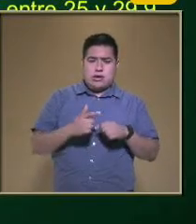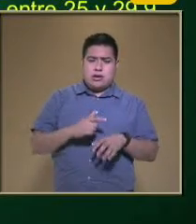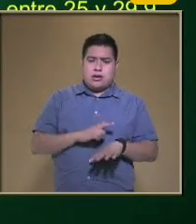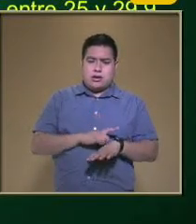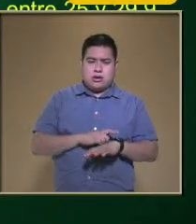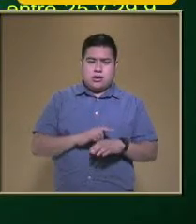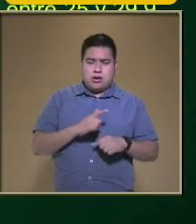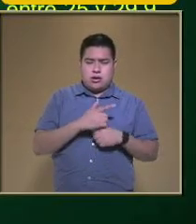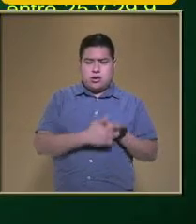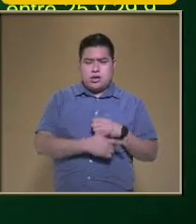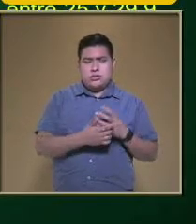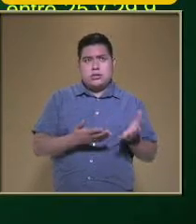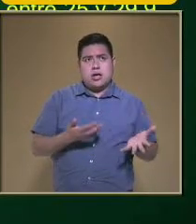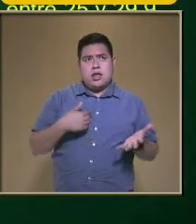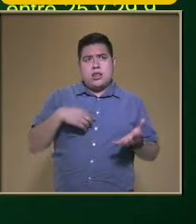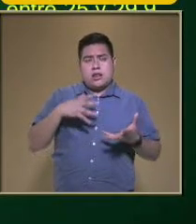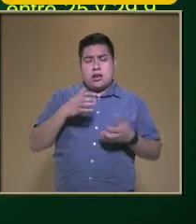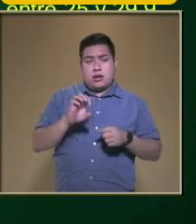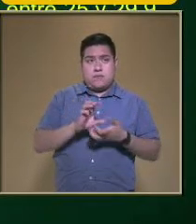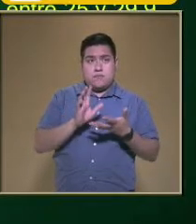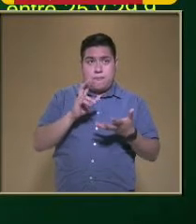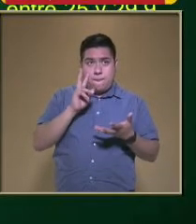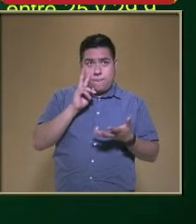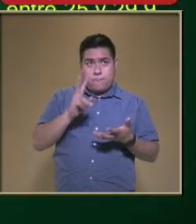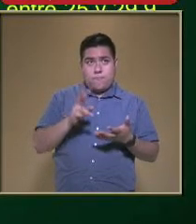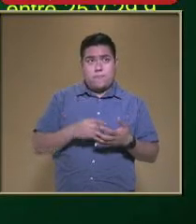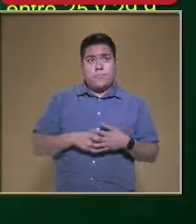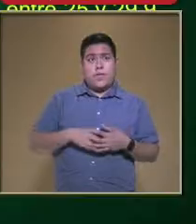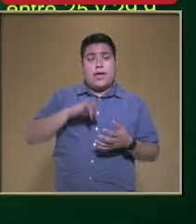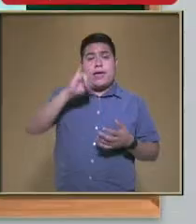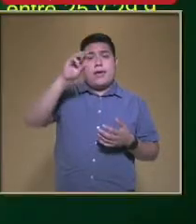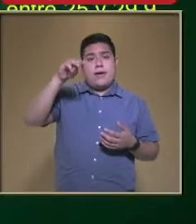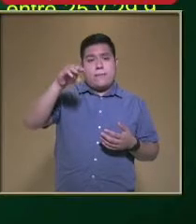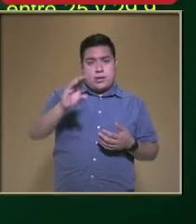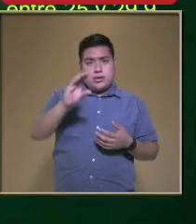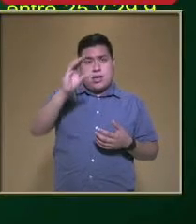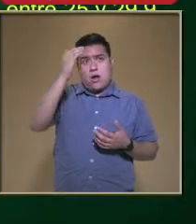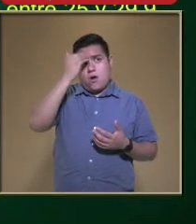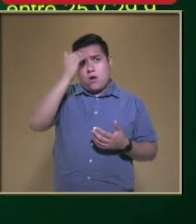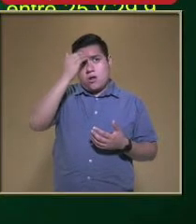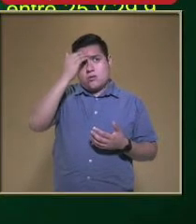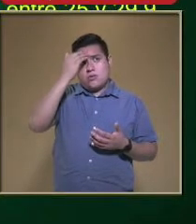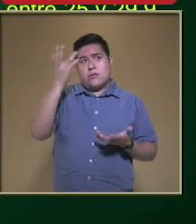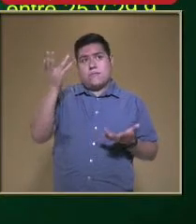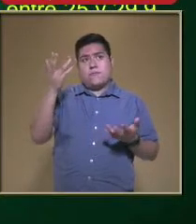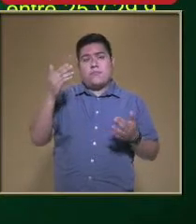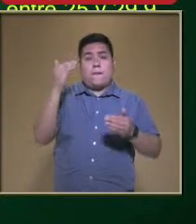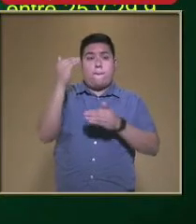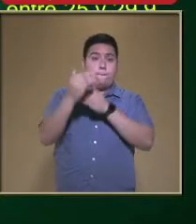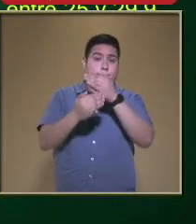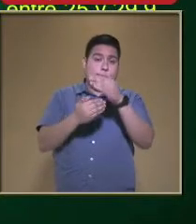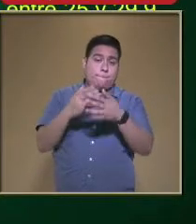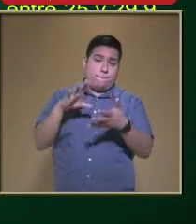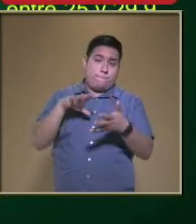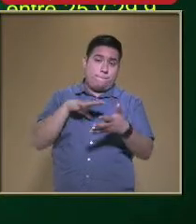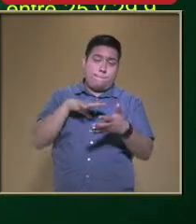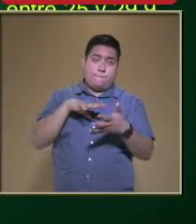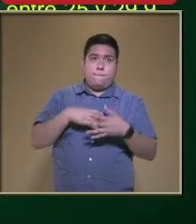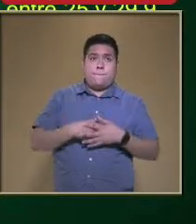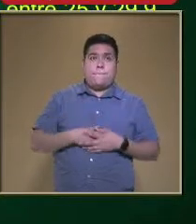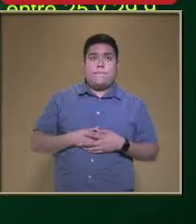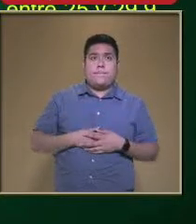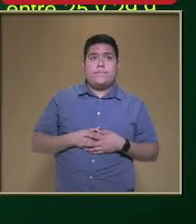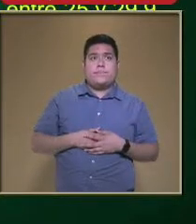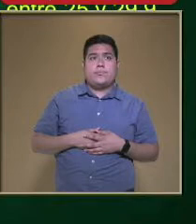Este Almacenando Ahora Para conocer El índice De masa corporal Hay un procedimiento Que es el siguiente Hay que